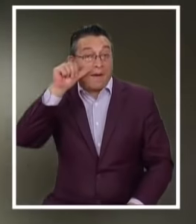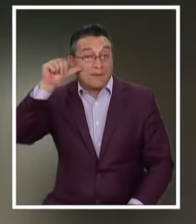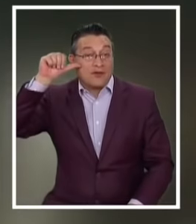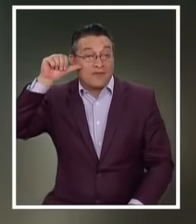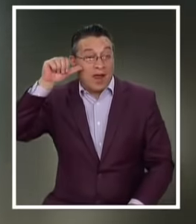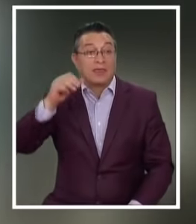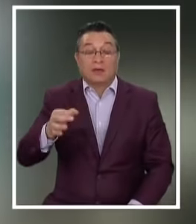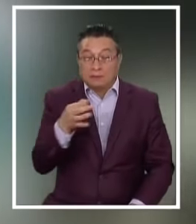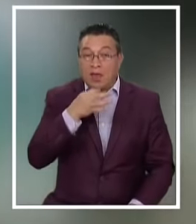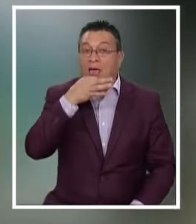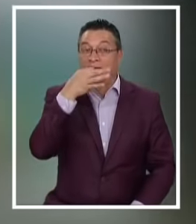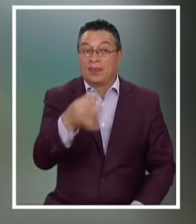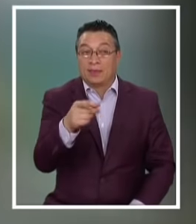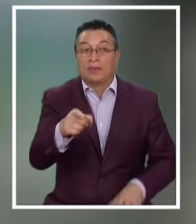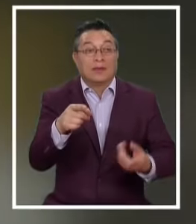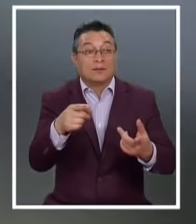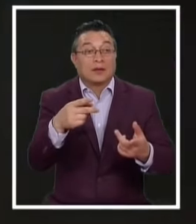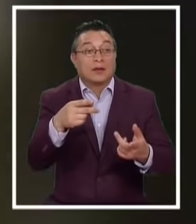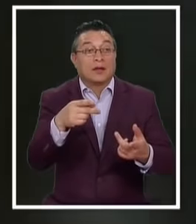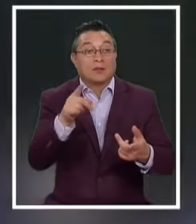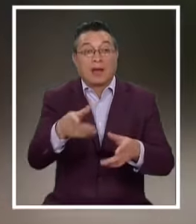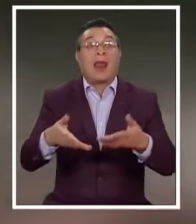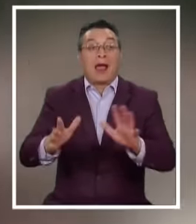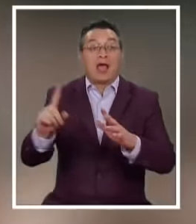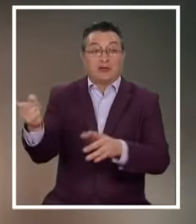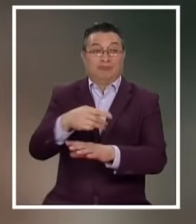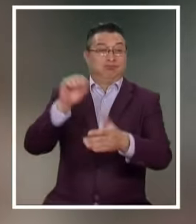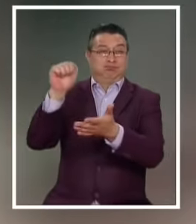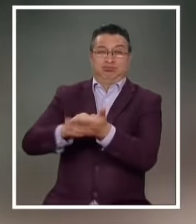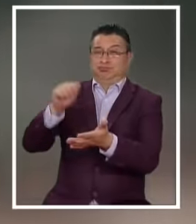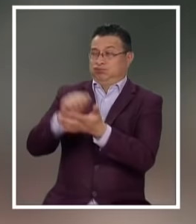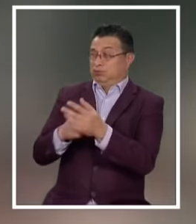Este era el ambiente Que había En distintos puntos De la capital